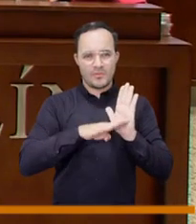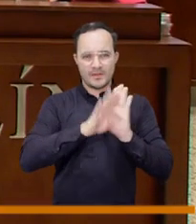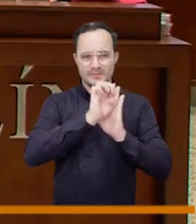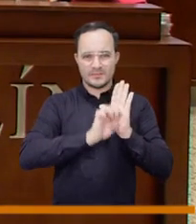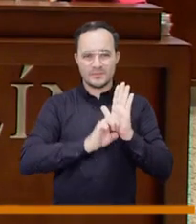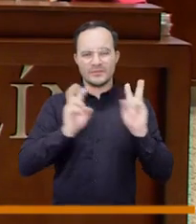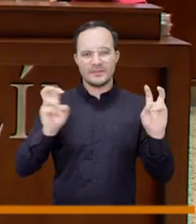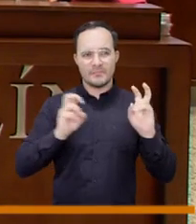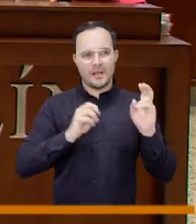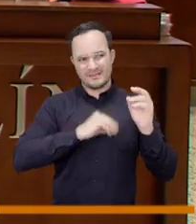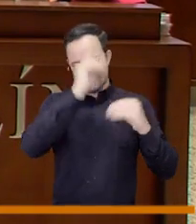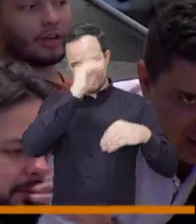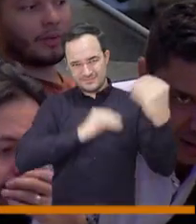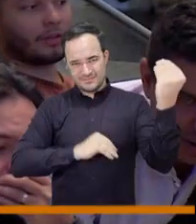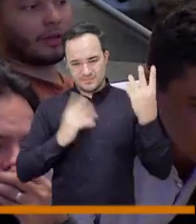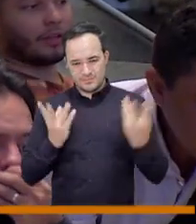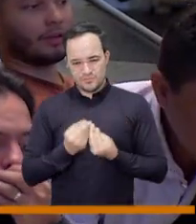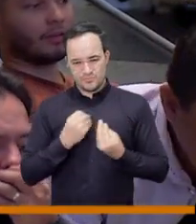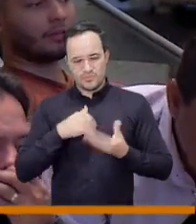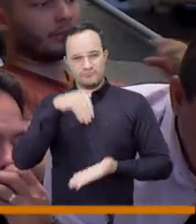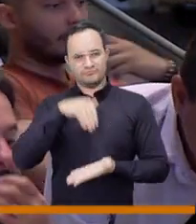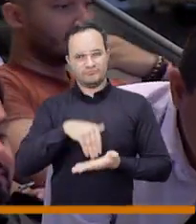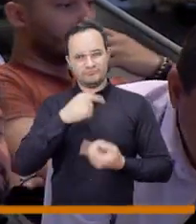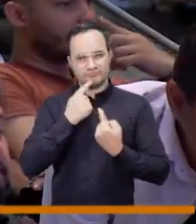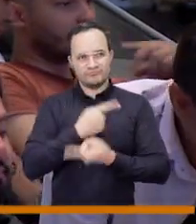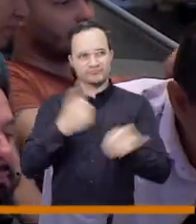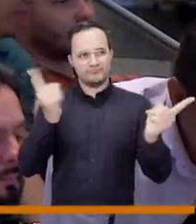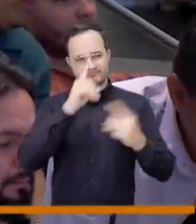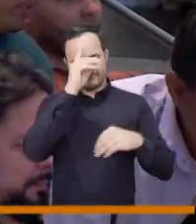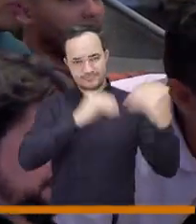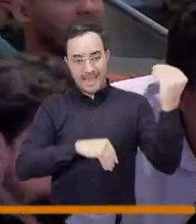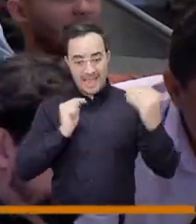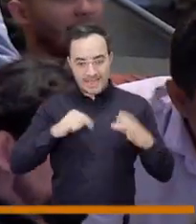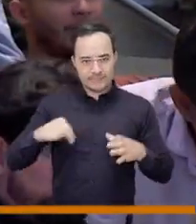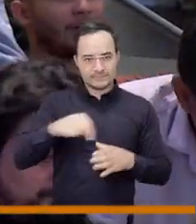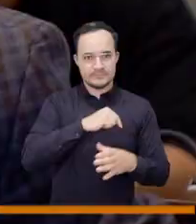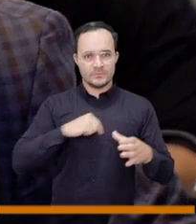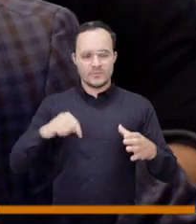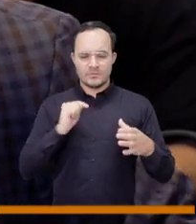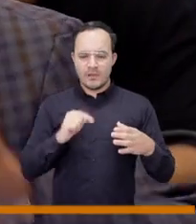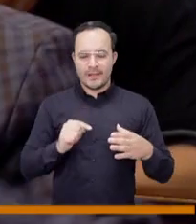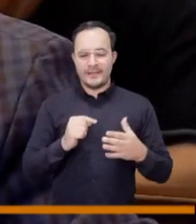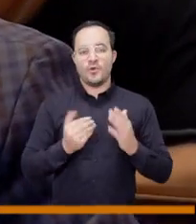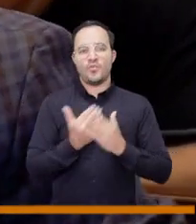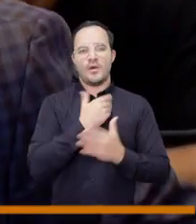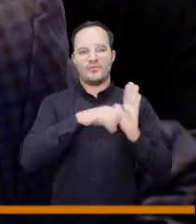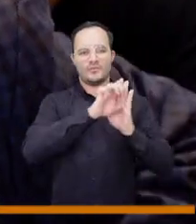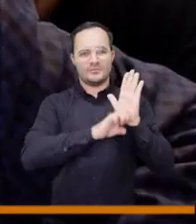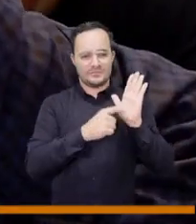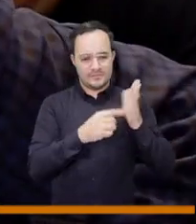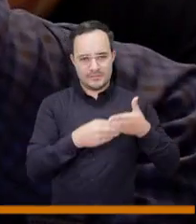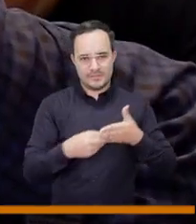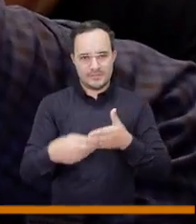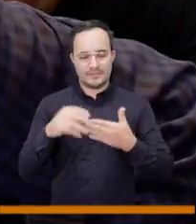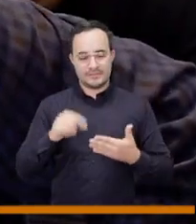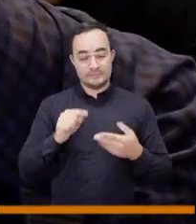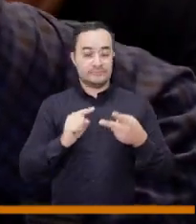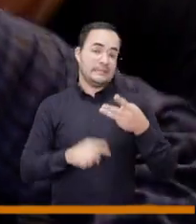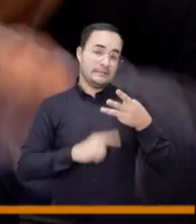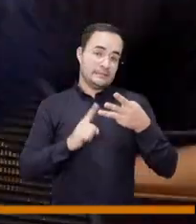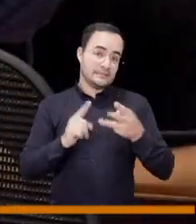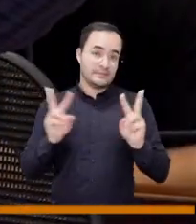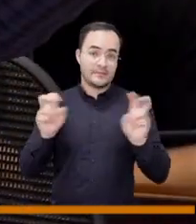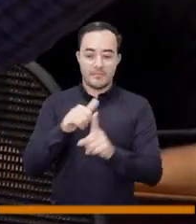muy interesante que le da garantía a la ciudad a la institucionalidad de que haya un equilibrio de poderes y justamente ese